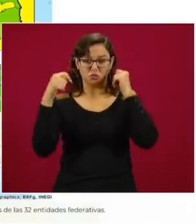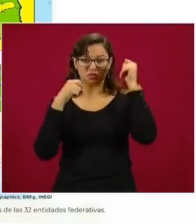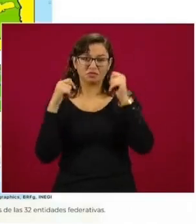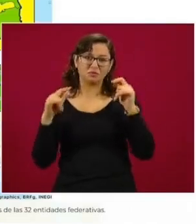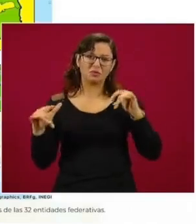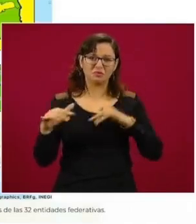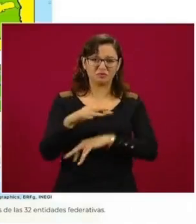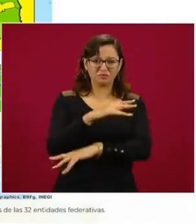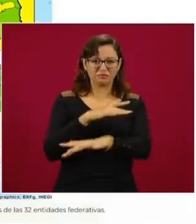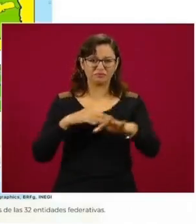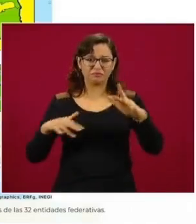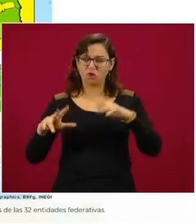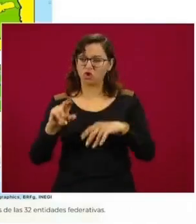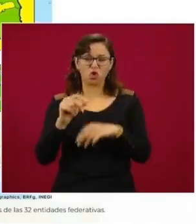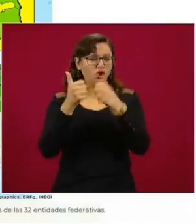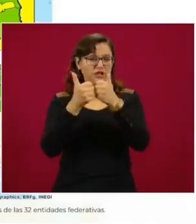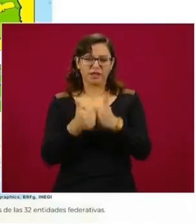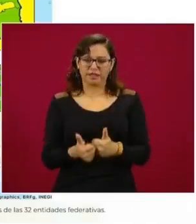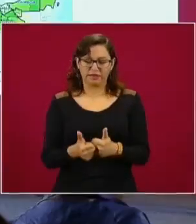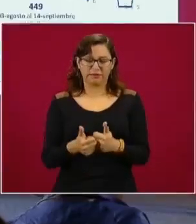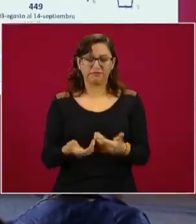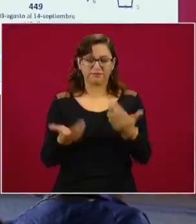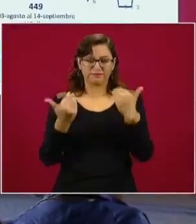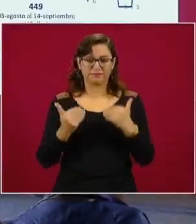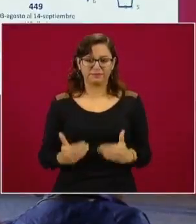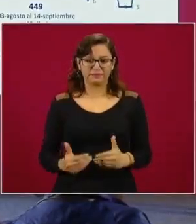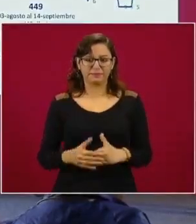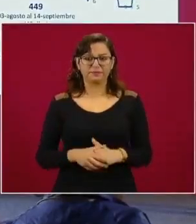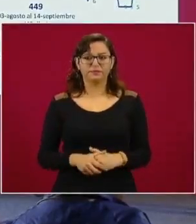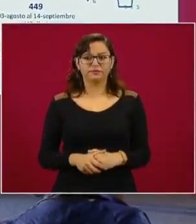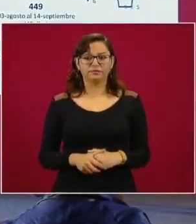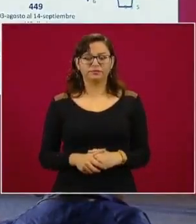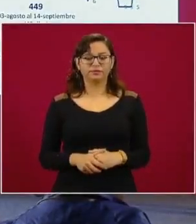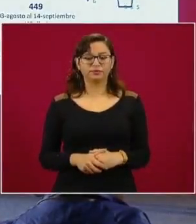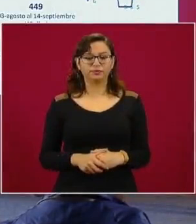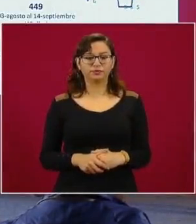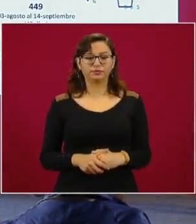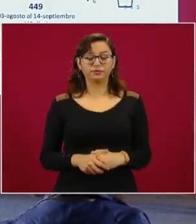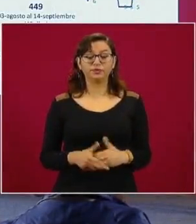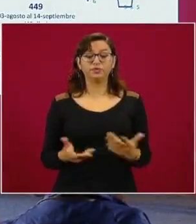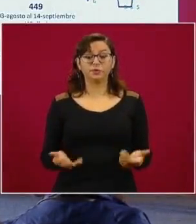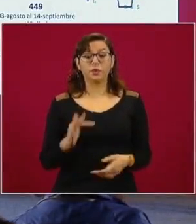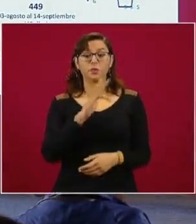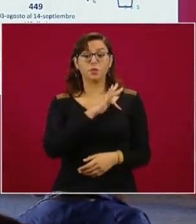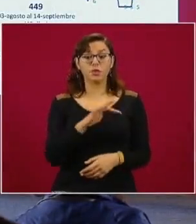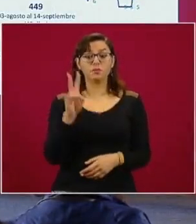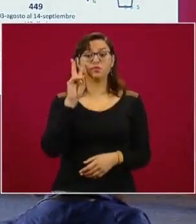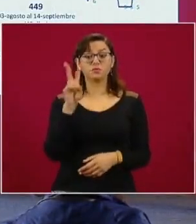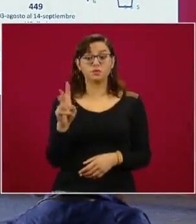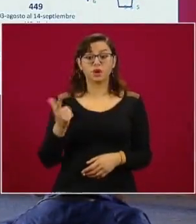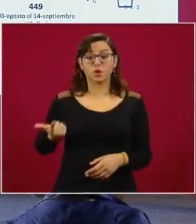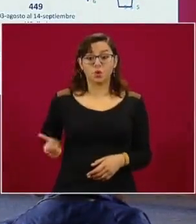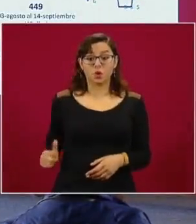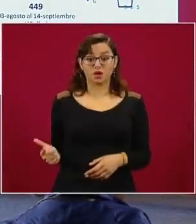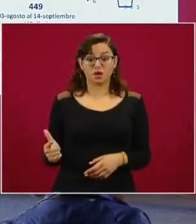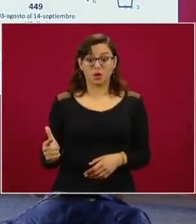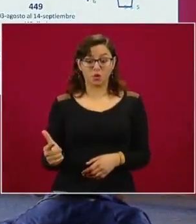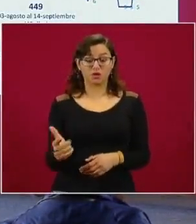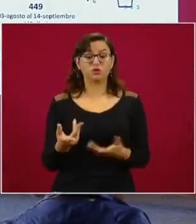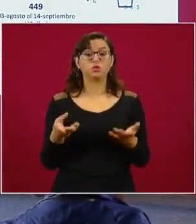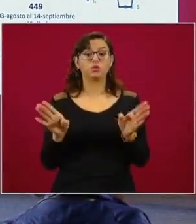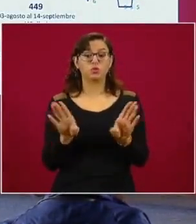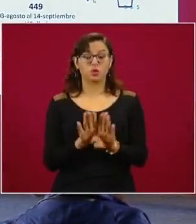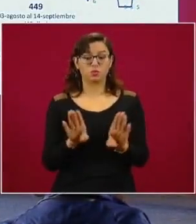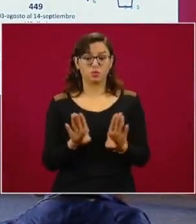en la estadística adelante. Bueno, por ejemplo, Guanajuato, aquí está la detención